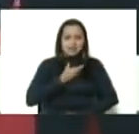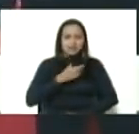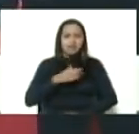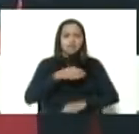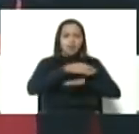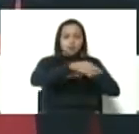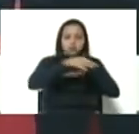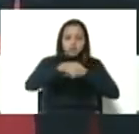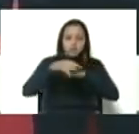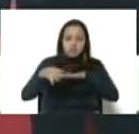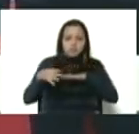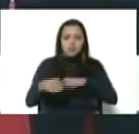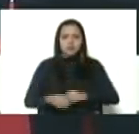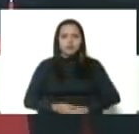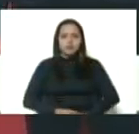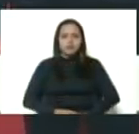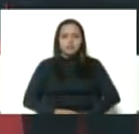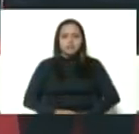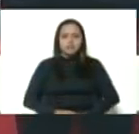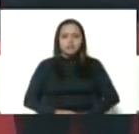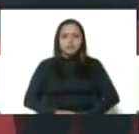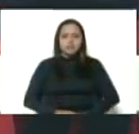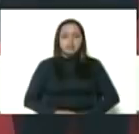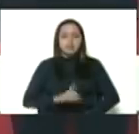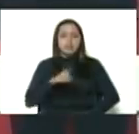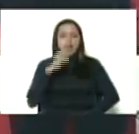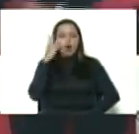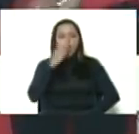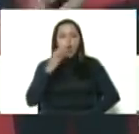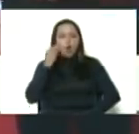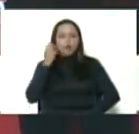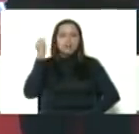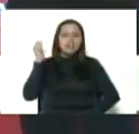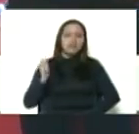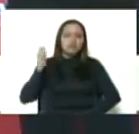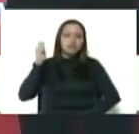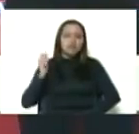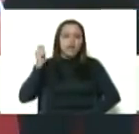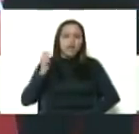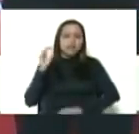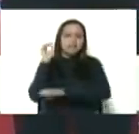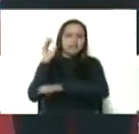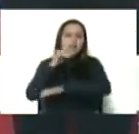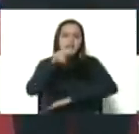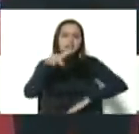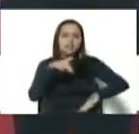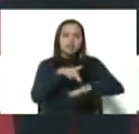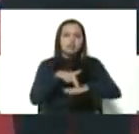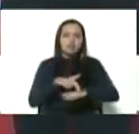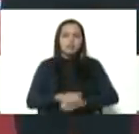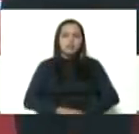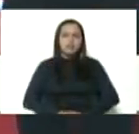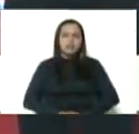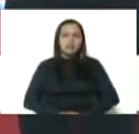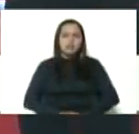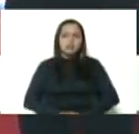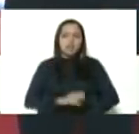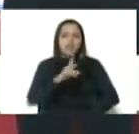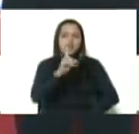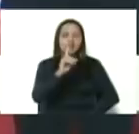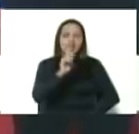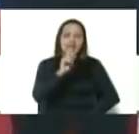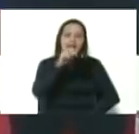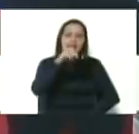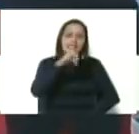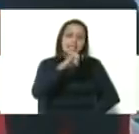Bona Arraiz, y nos acompaña nuestra joven diputada a la Asamblea Nacional, Daniela Urbana.